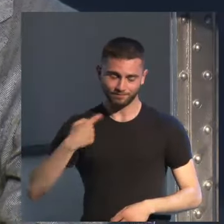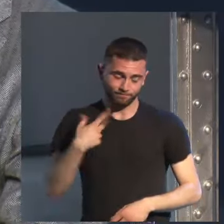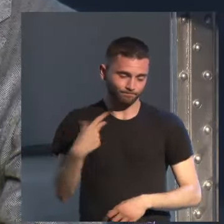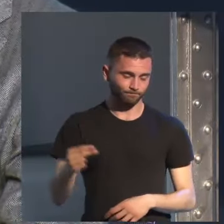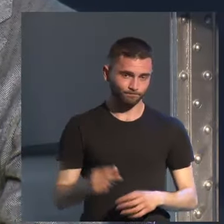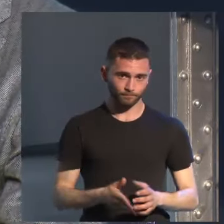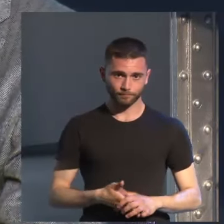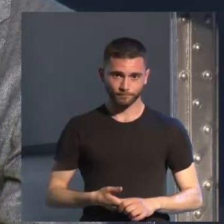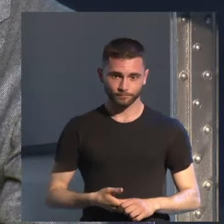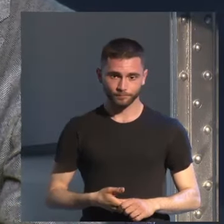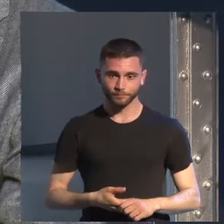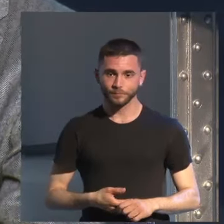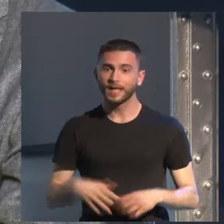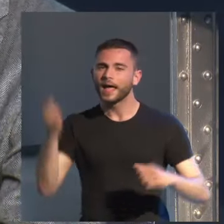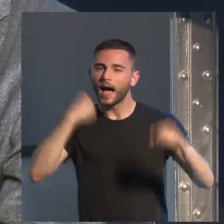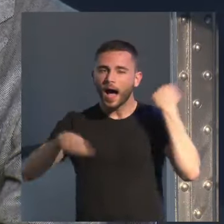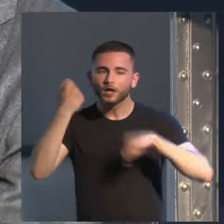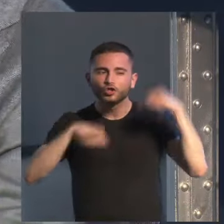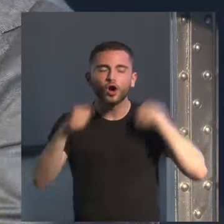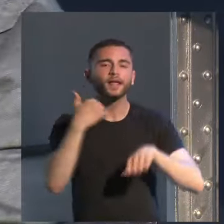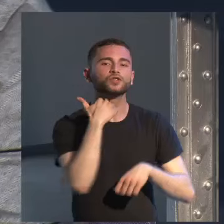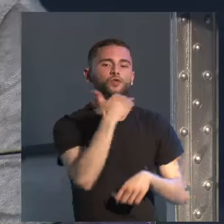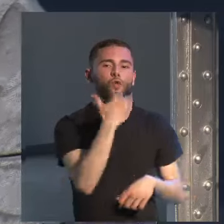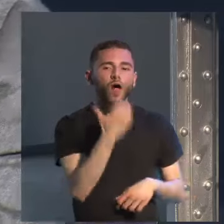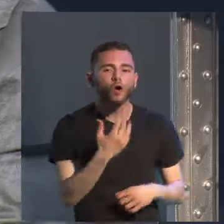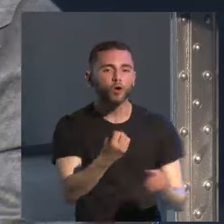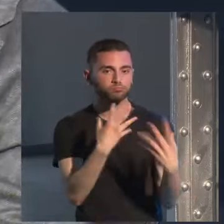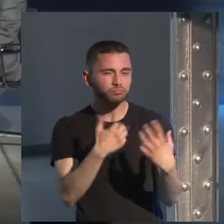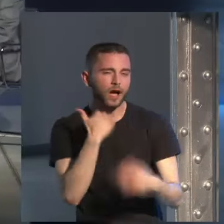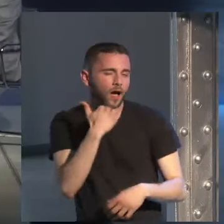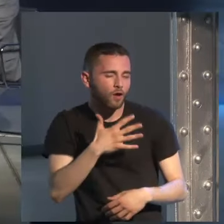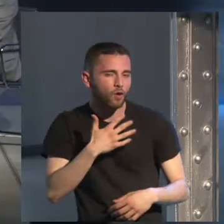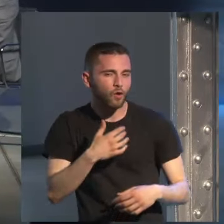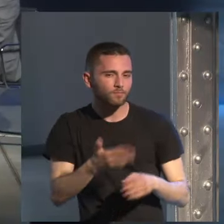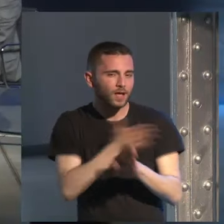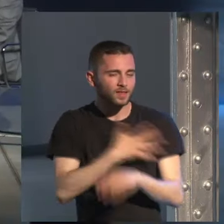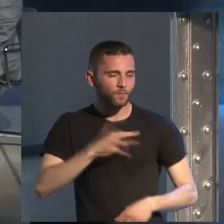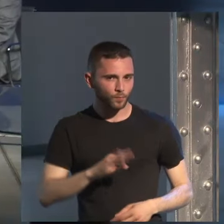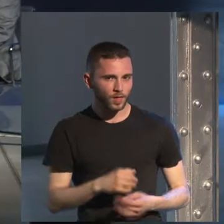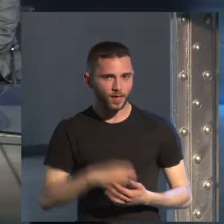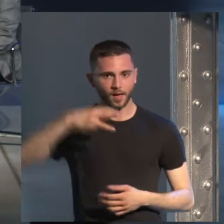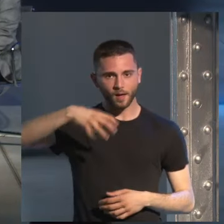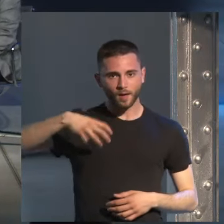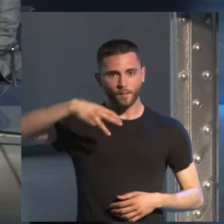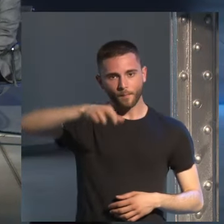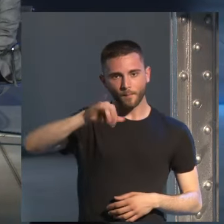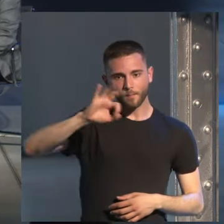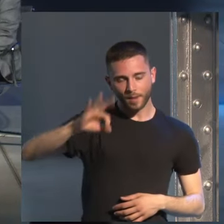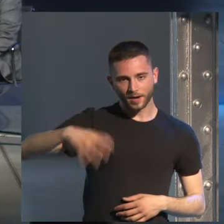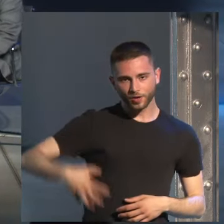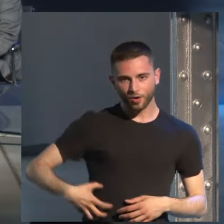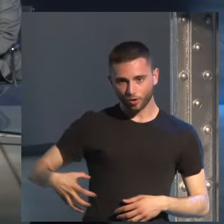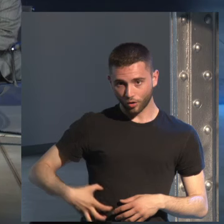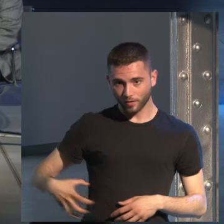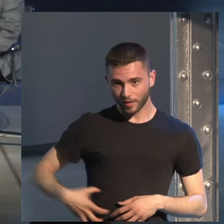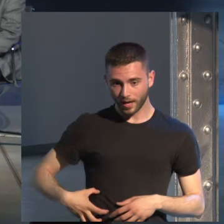oye ¿se puede adelantar algo de los actores? de los actores sí por supuesto está bueno Mario Conde Jorge Perugorría el actor